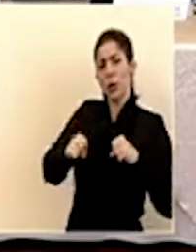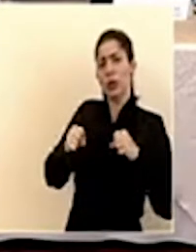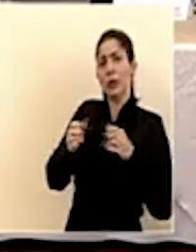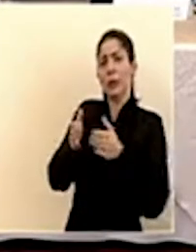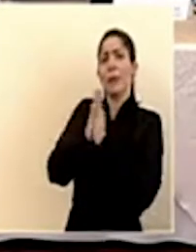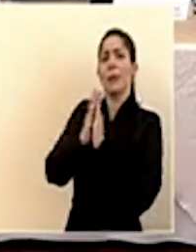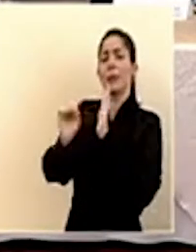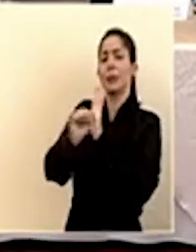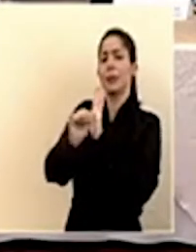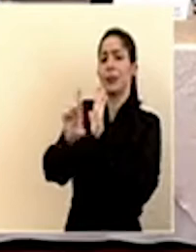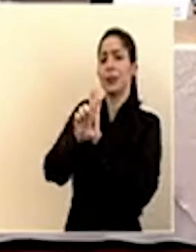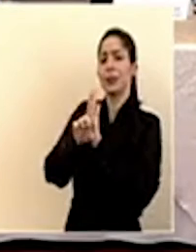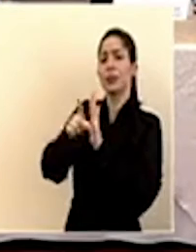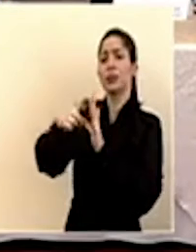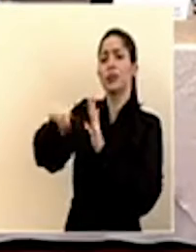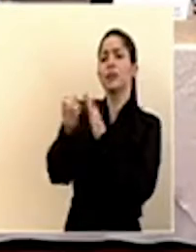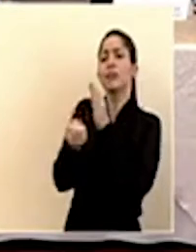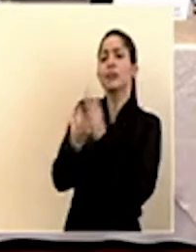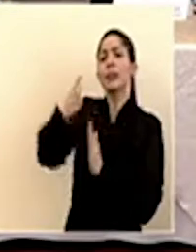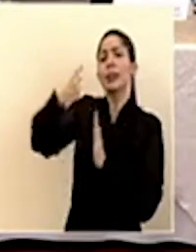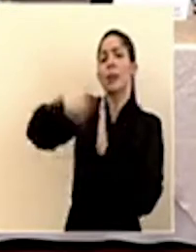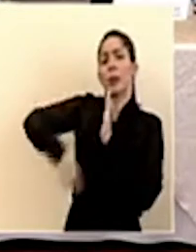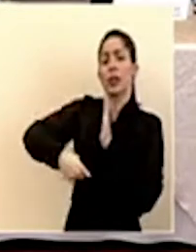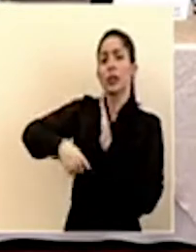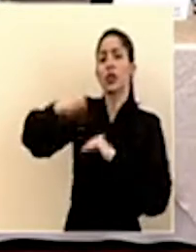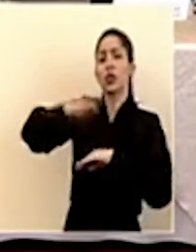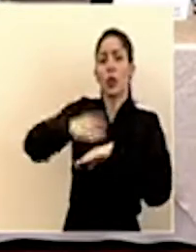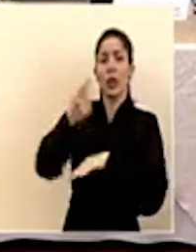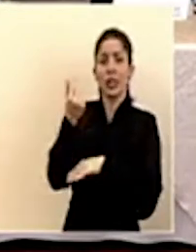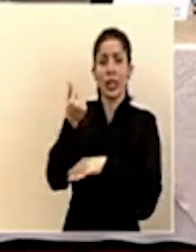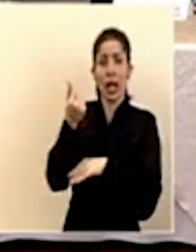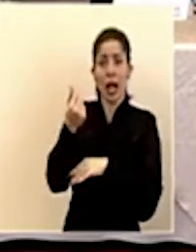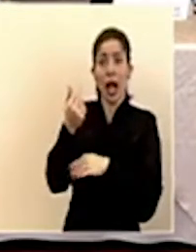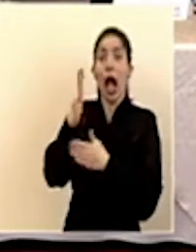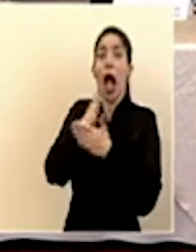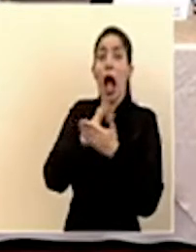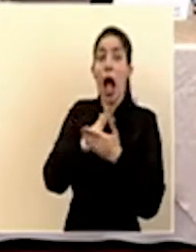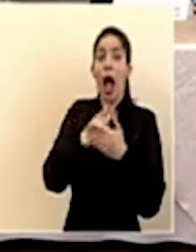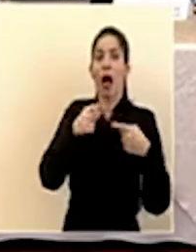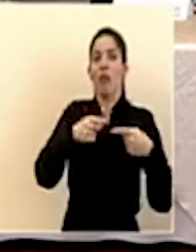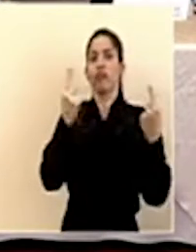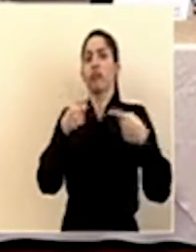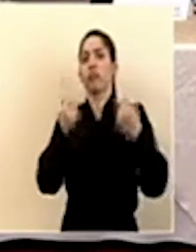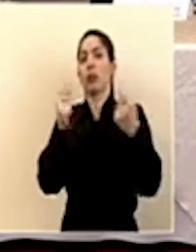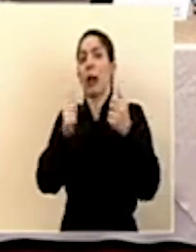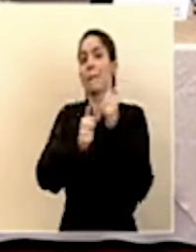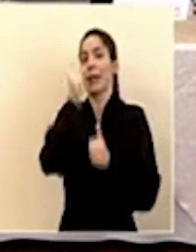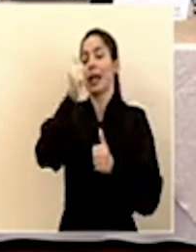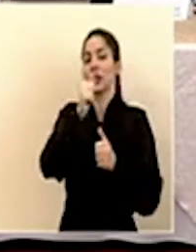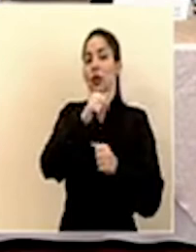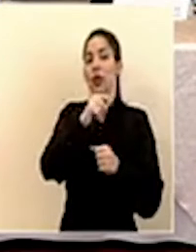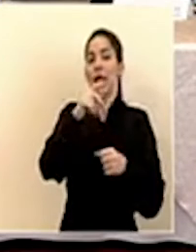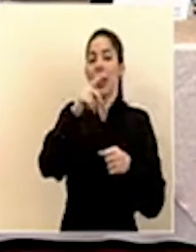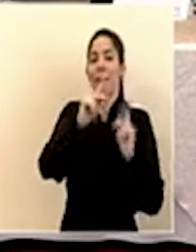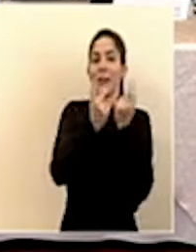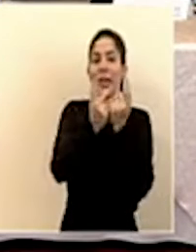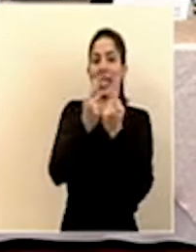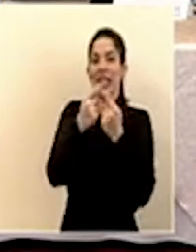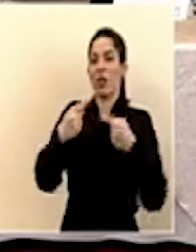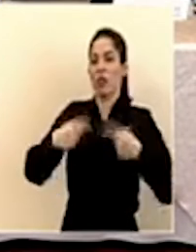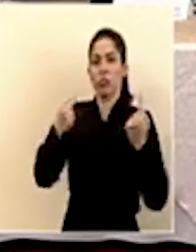Congreso que se cree un impuesto solidario sobre los salarios, pese a la oposición que manifestó la mayoría de las fracciones legislativas?